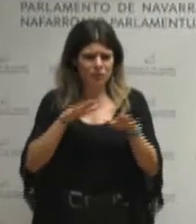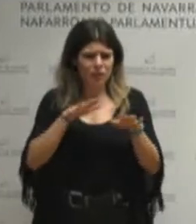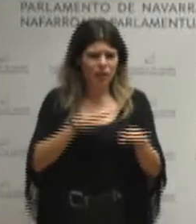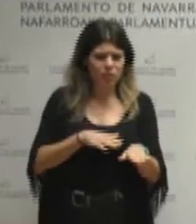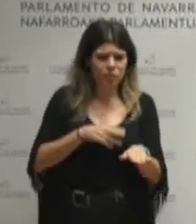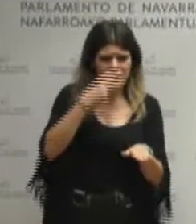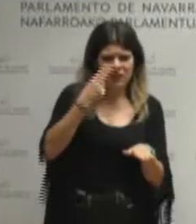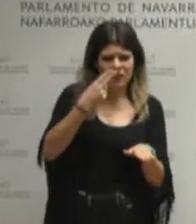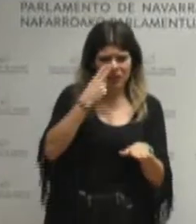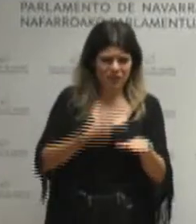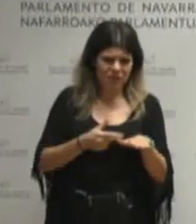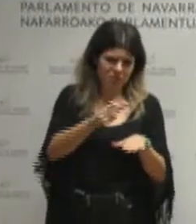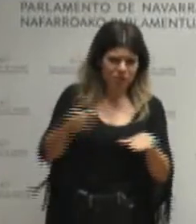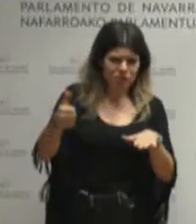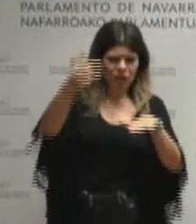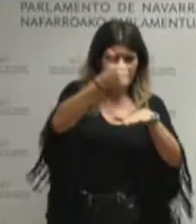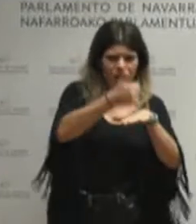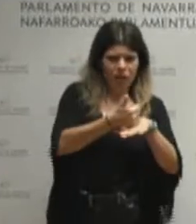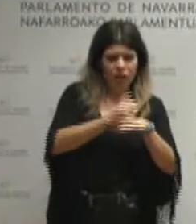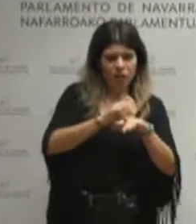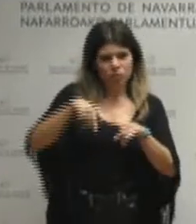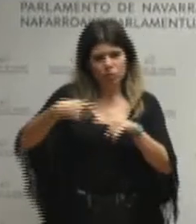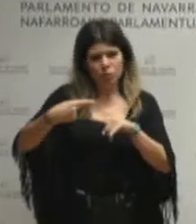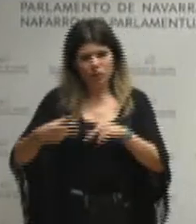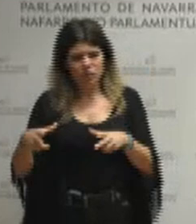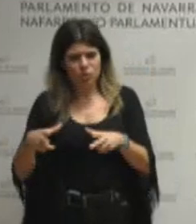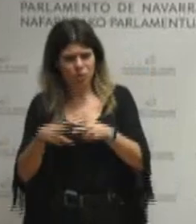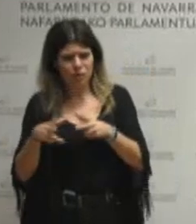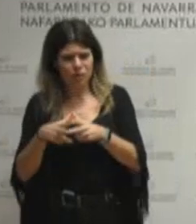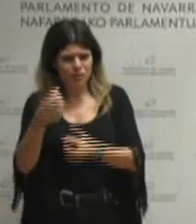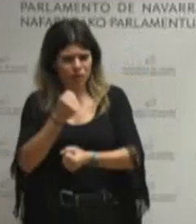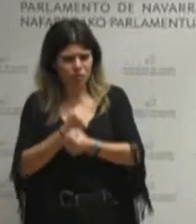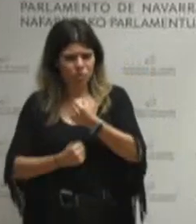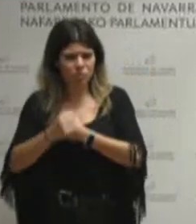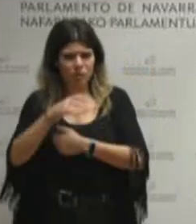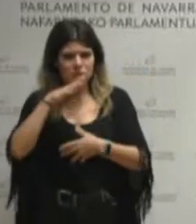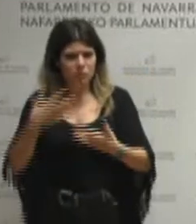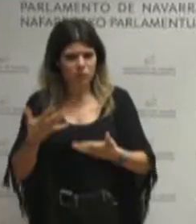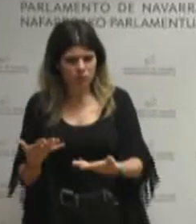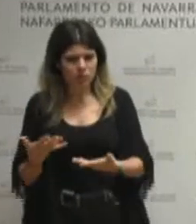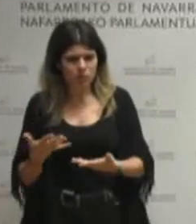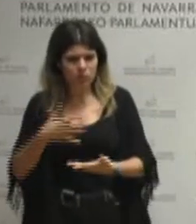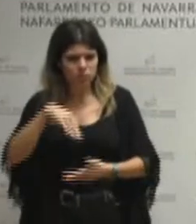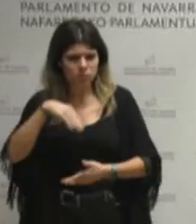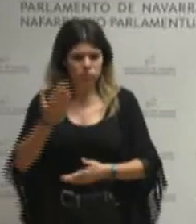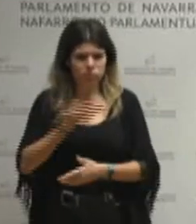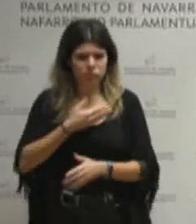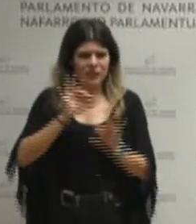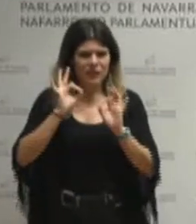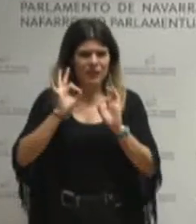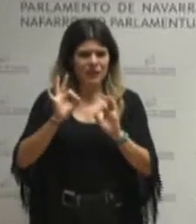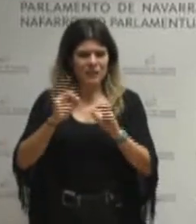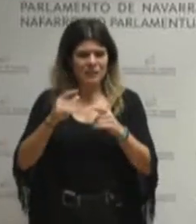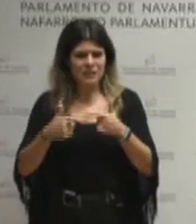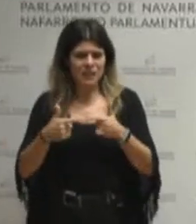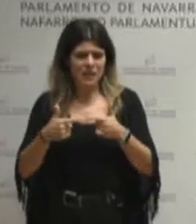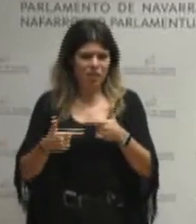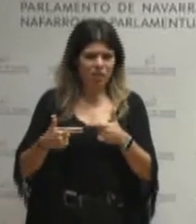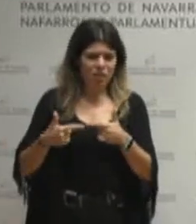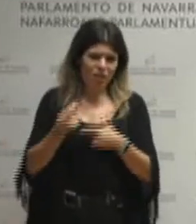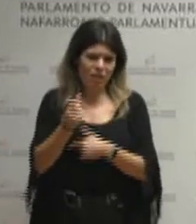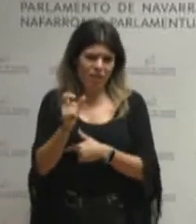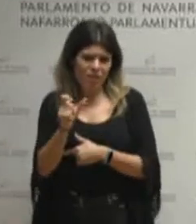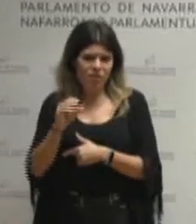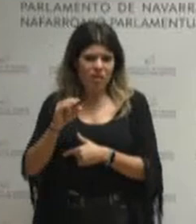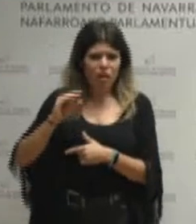egoera, eragindute momentu honetan bairatzen ari garen inflazioa. Eta lotxagarria da, egun hauetan, irakurtzen ari